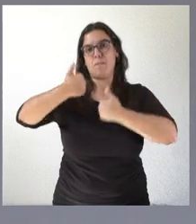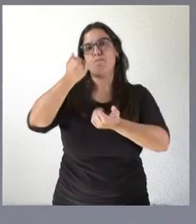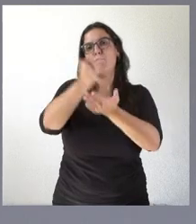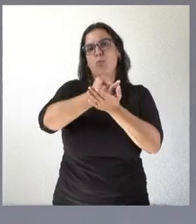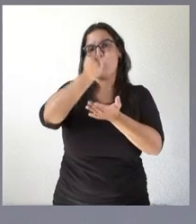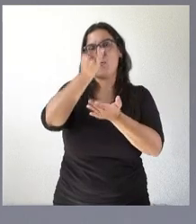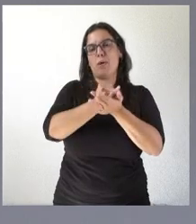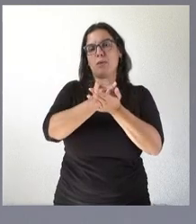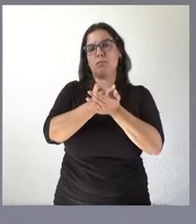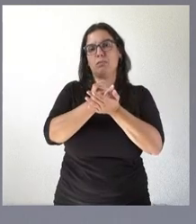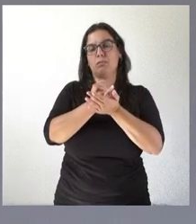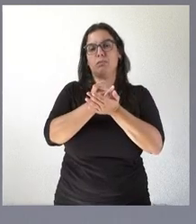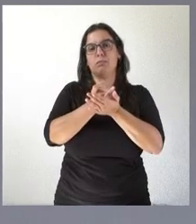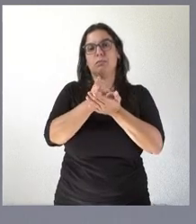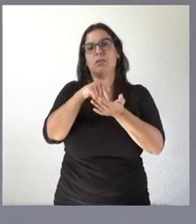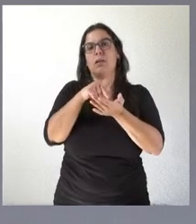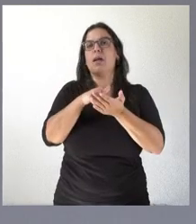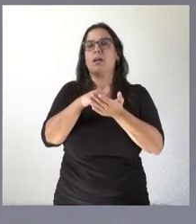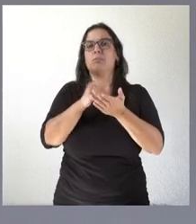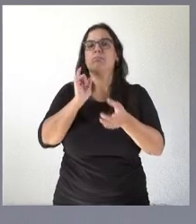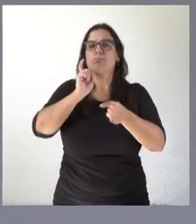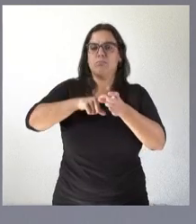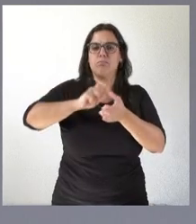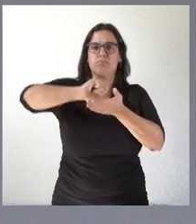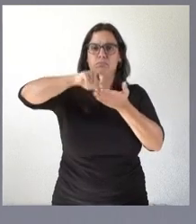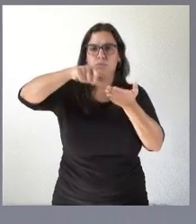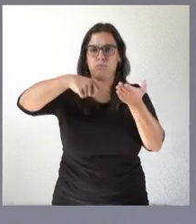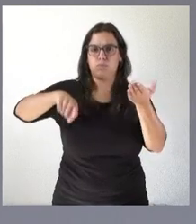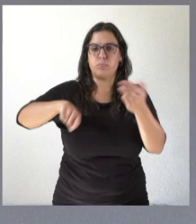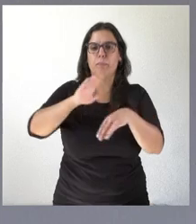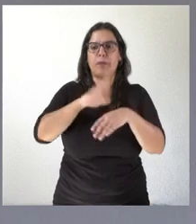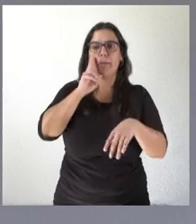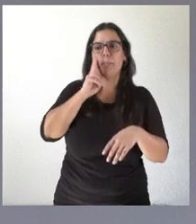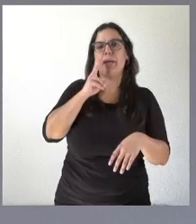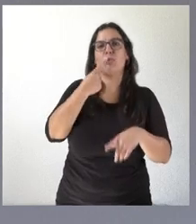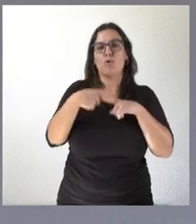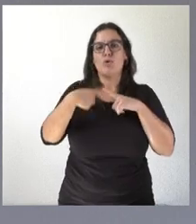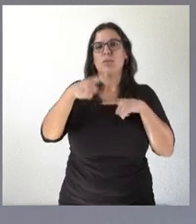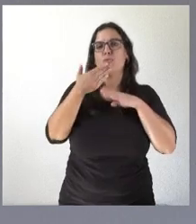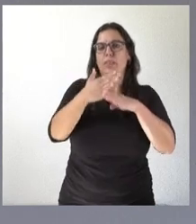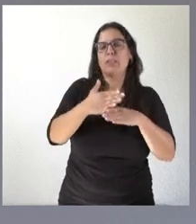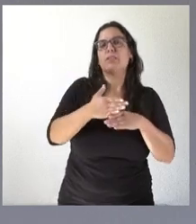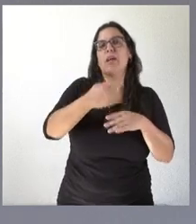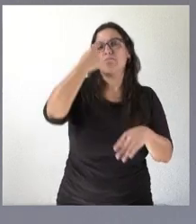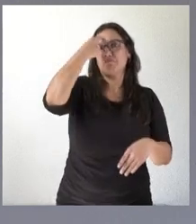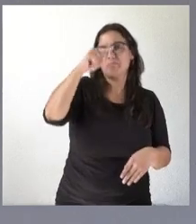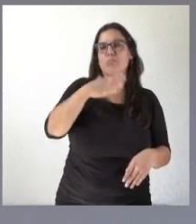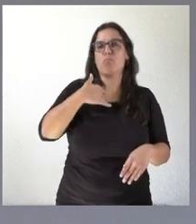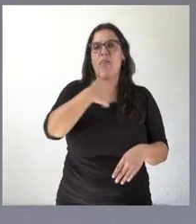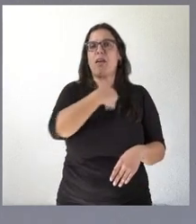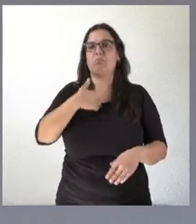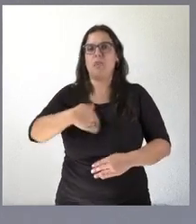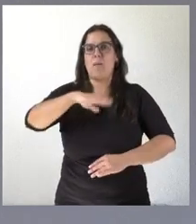en la cual de carácter presencial en la cual veamos que tienen los conocimientos suficientes para abordar esta